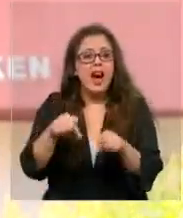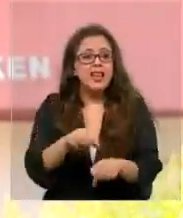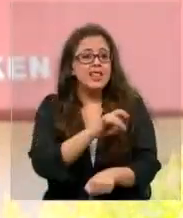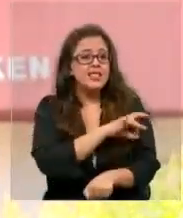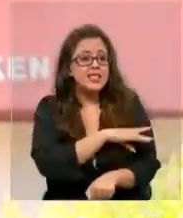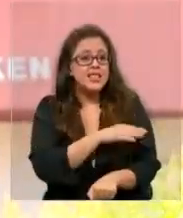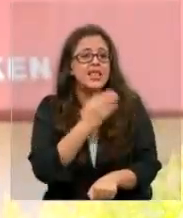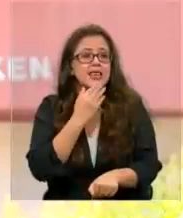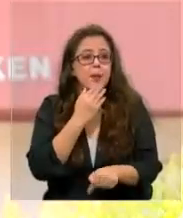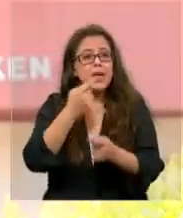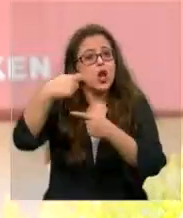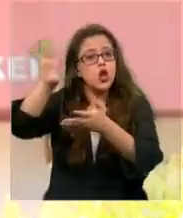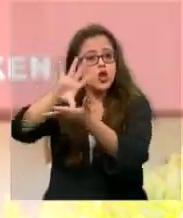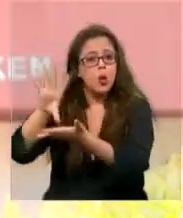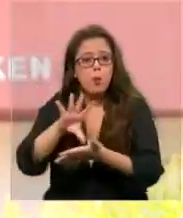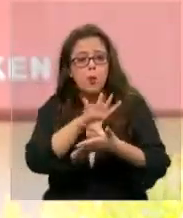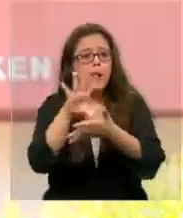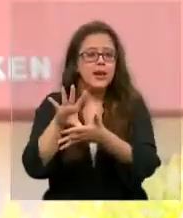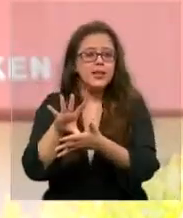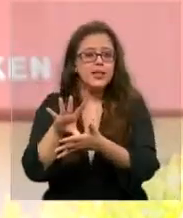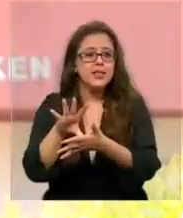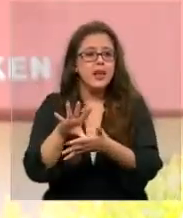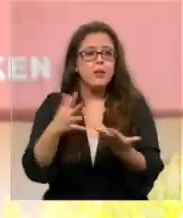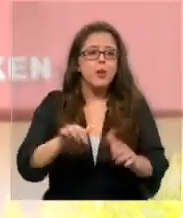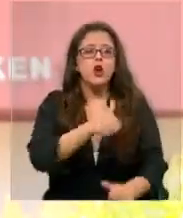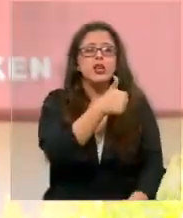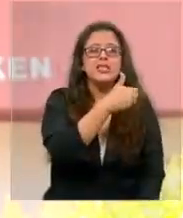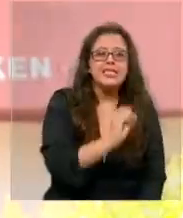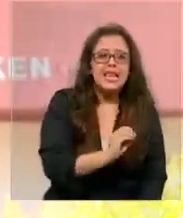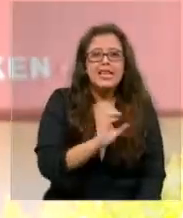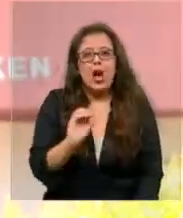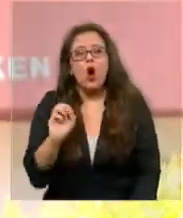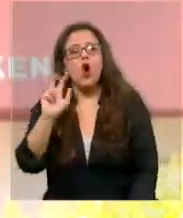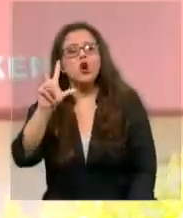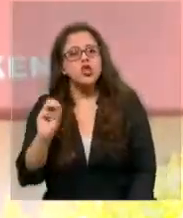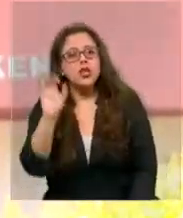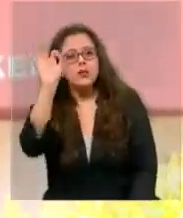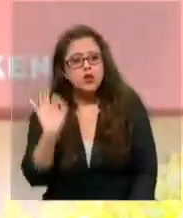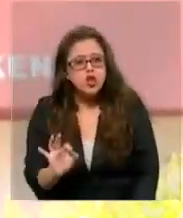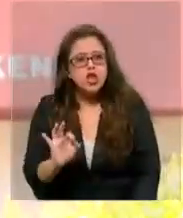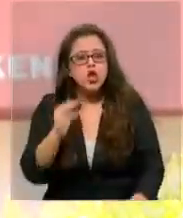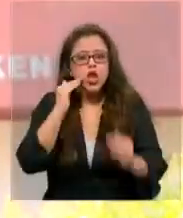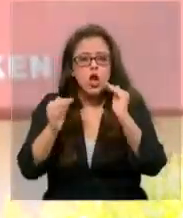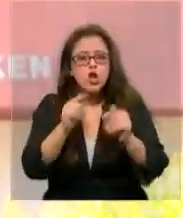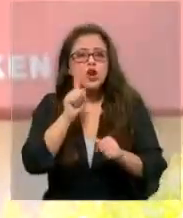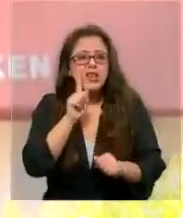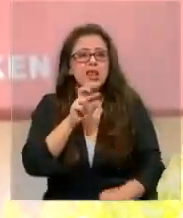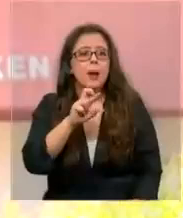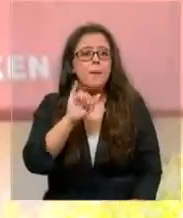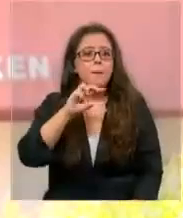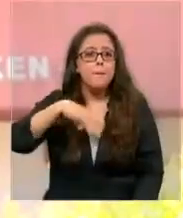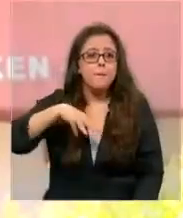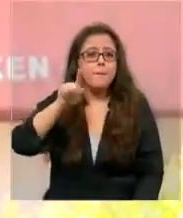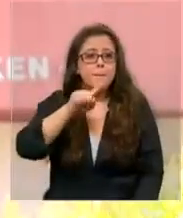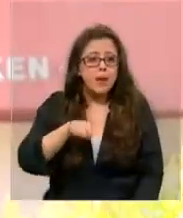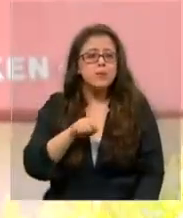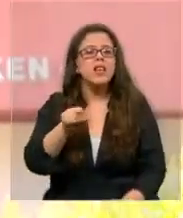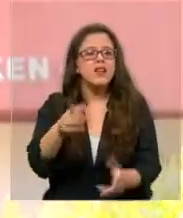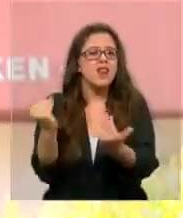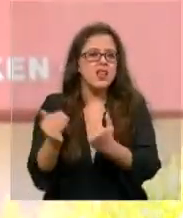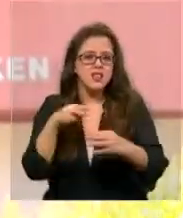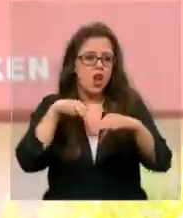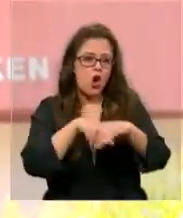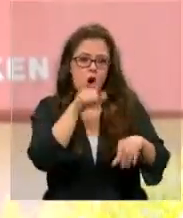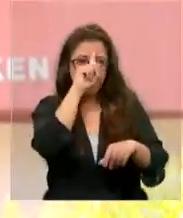como en casos internacionales que hasta entre el 60 y 80% de los niños que tienen un PIMS van a requerir una